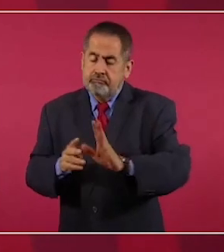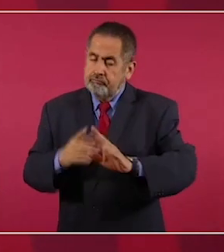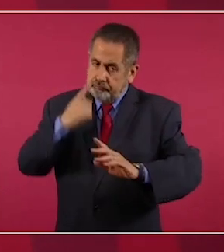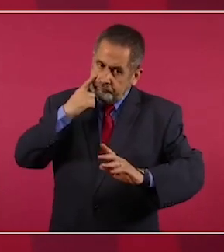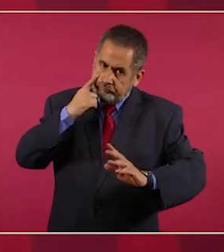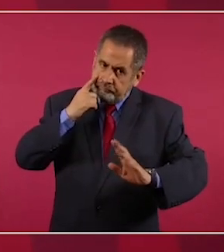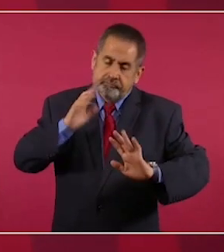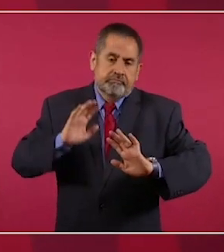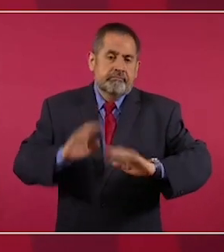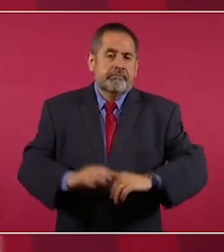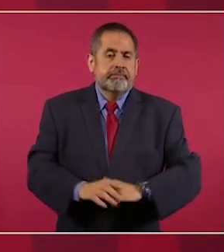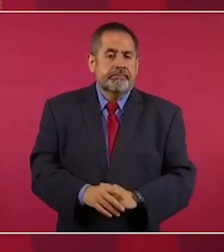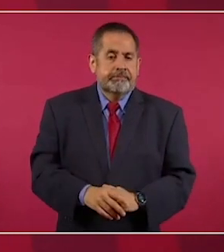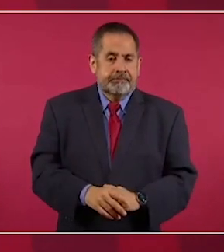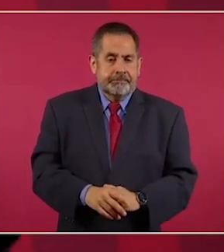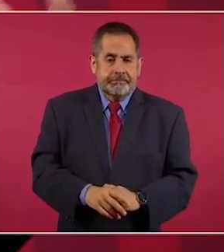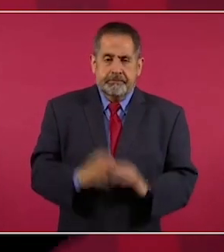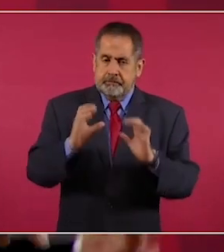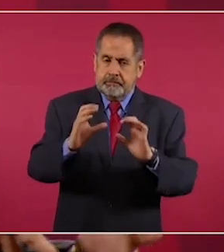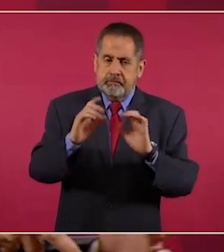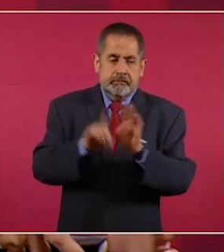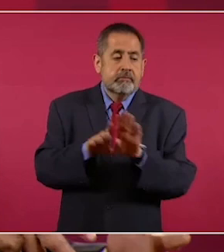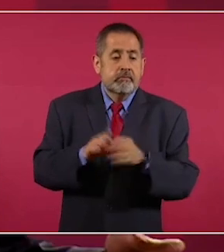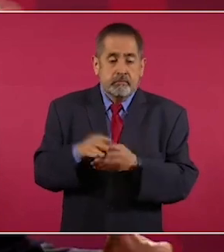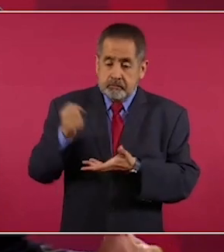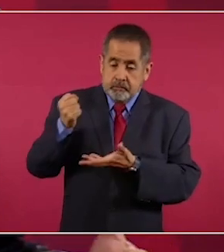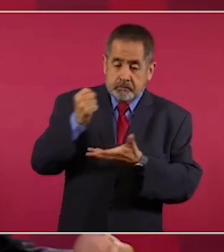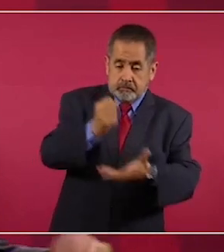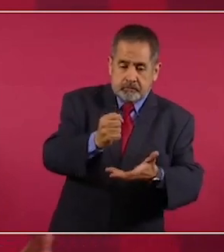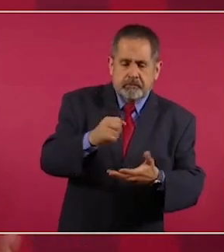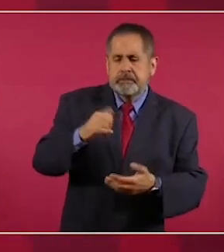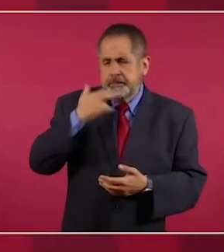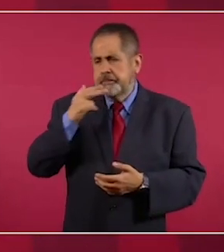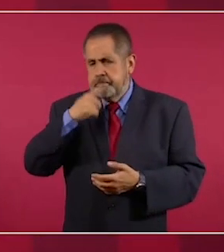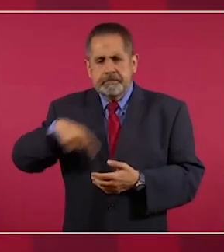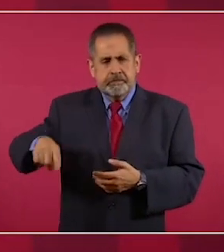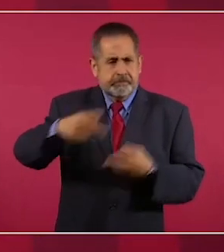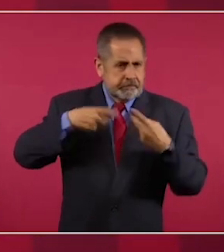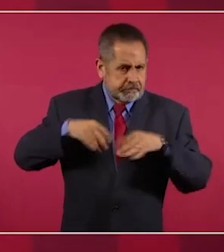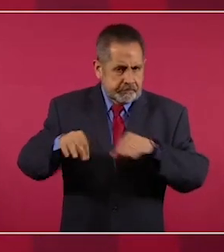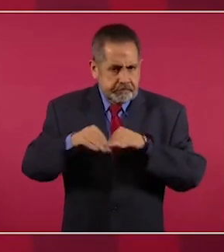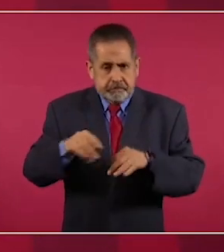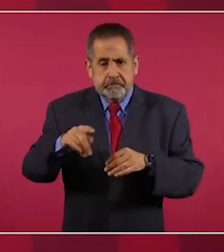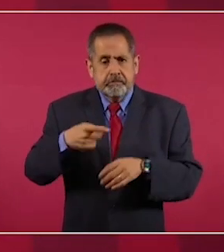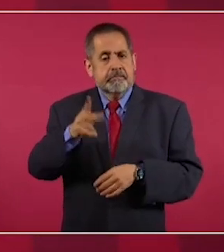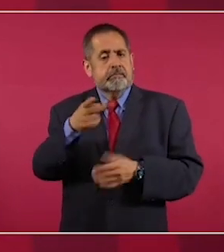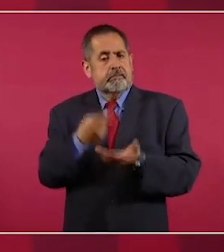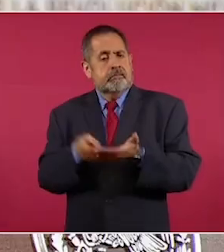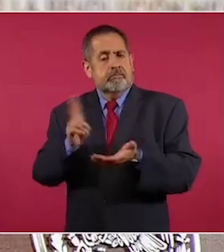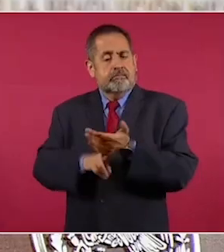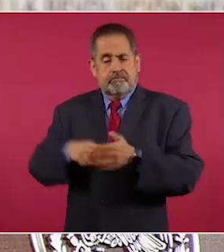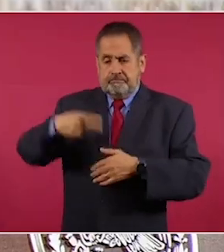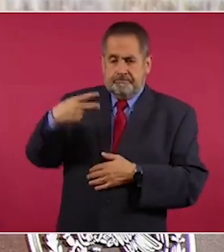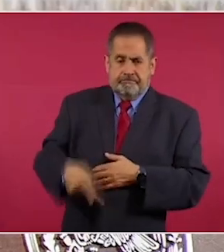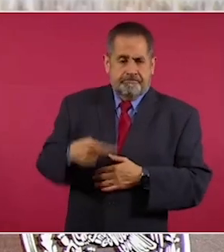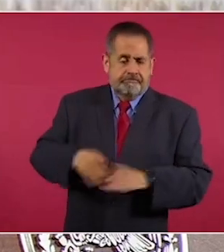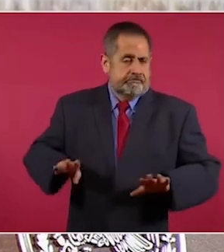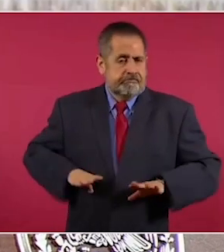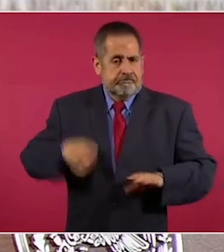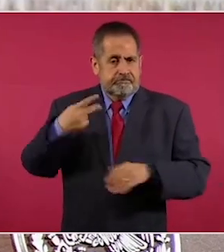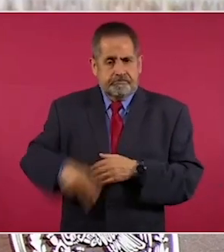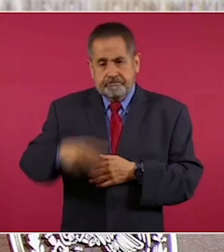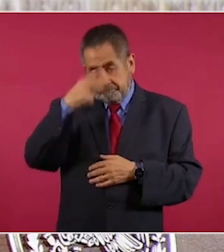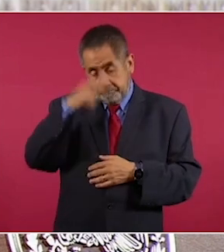cuidar que haya beneficios para los trabajadores, pero también beneficios para la nación.